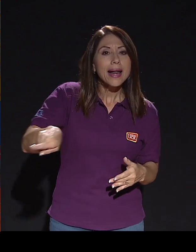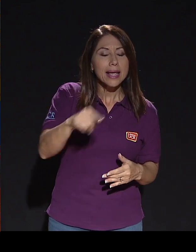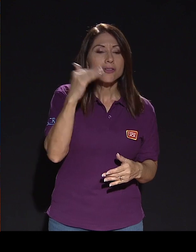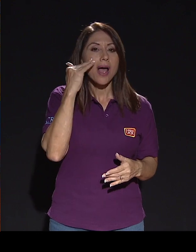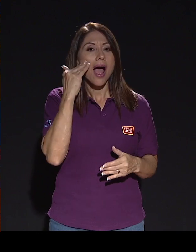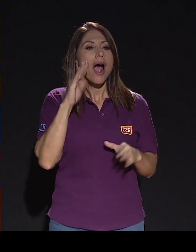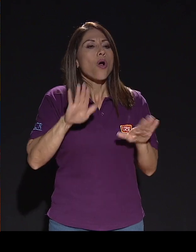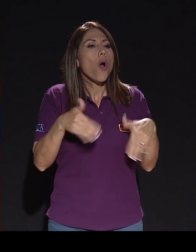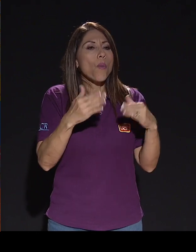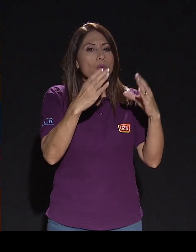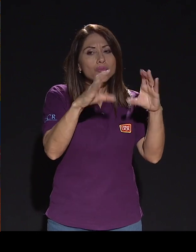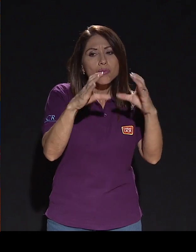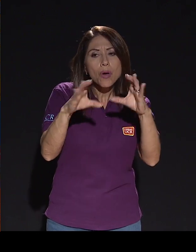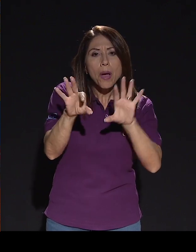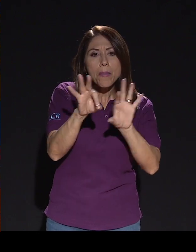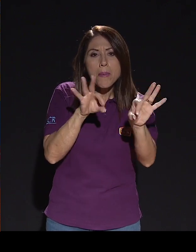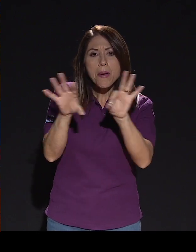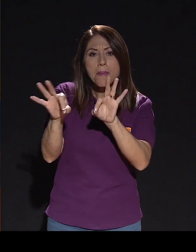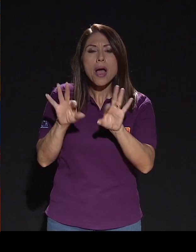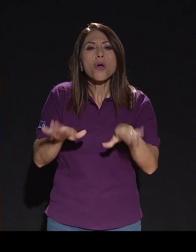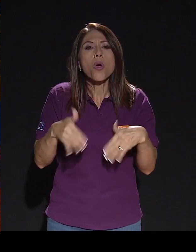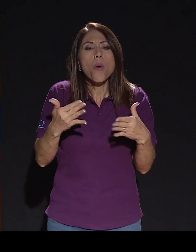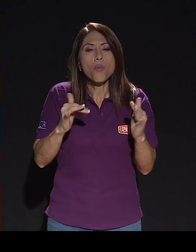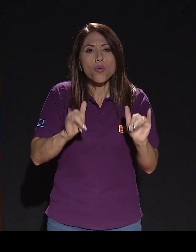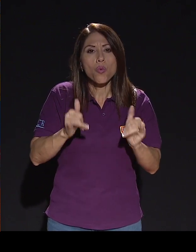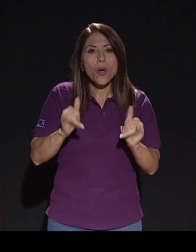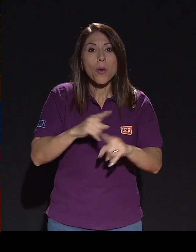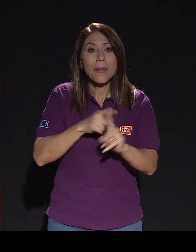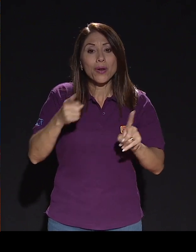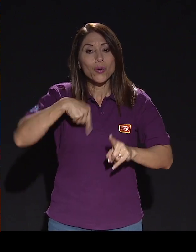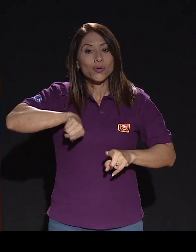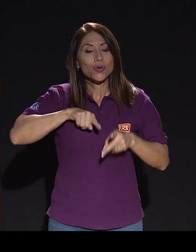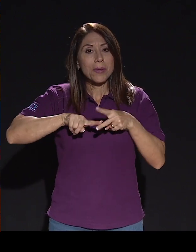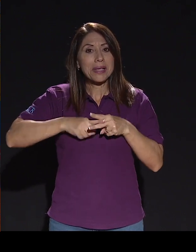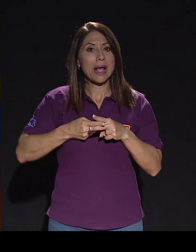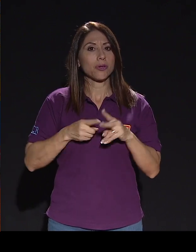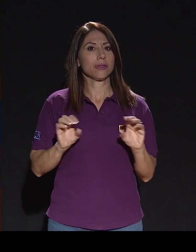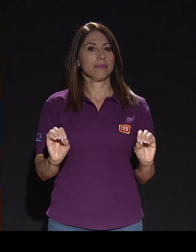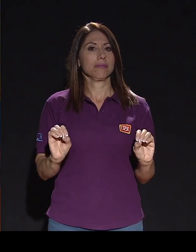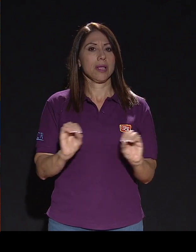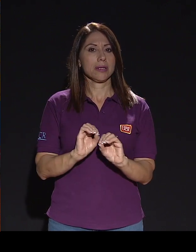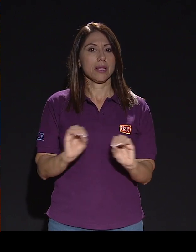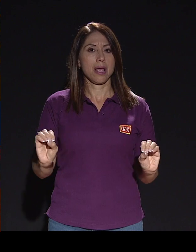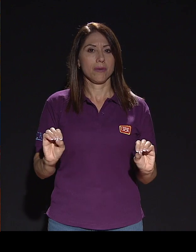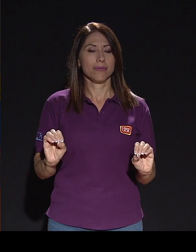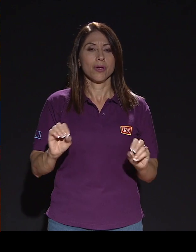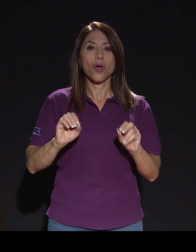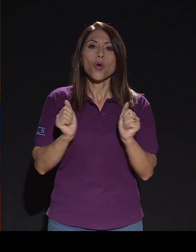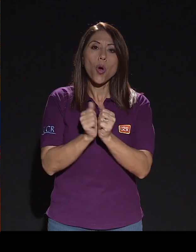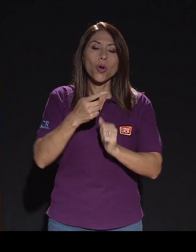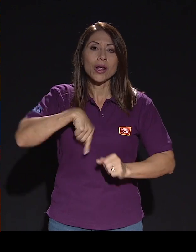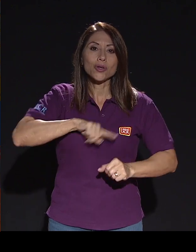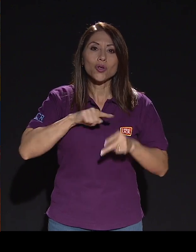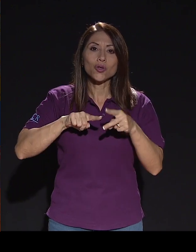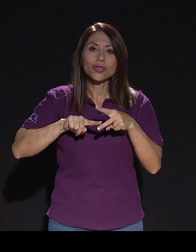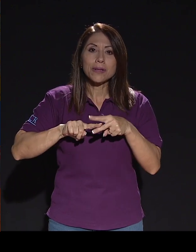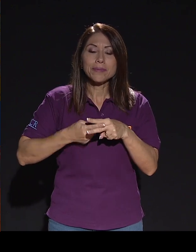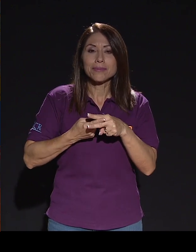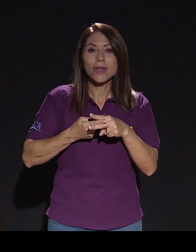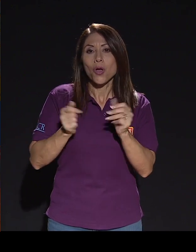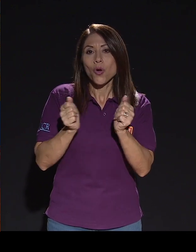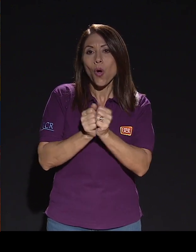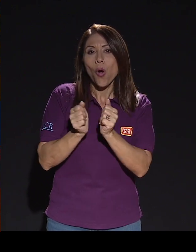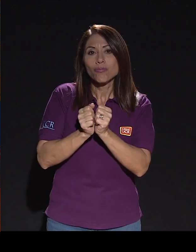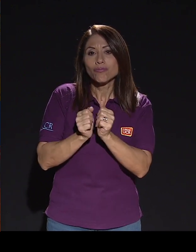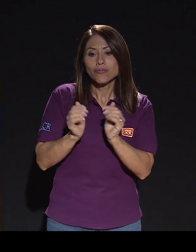la dinámica de juego, pero hemos empezado de cero, con lo que tenemos, con los kits que BISFET donó, y pues de ahí ya hay